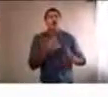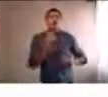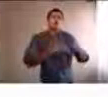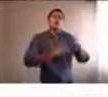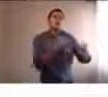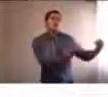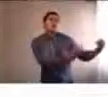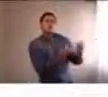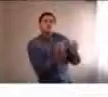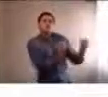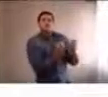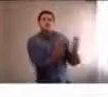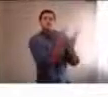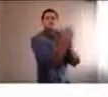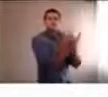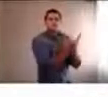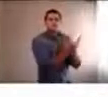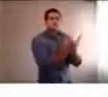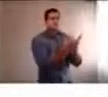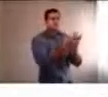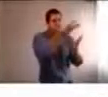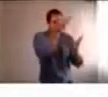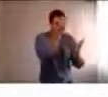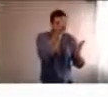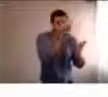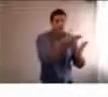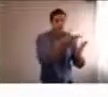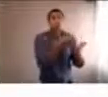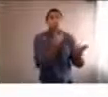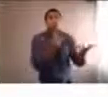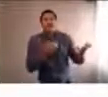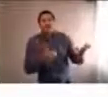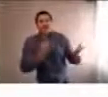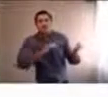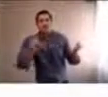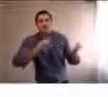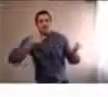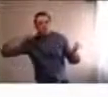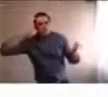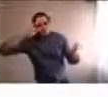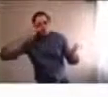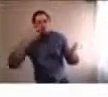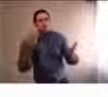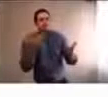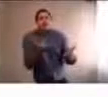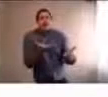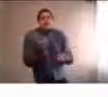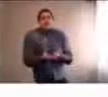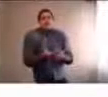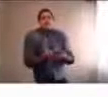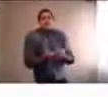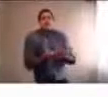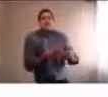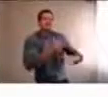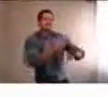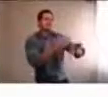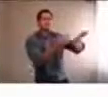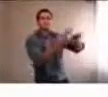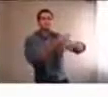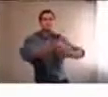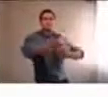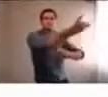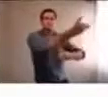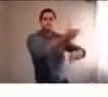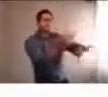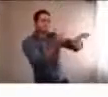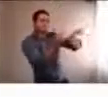porque no está maduro para poder aprovechar este tipo de enseñanza. Eso es como un ejemplo en dos instancias